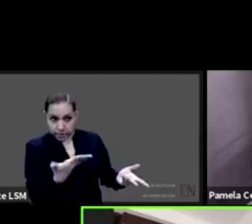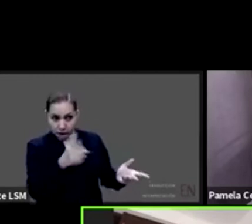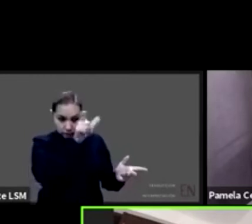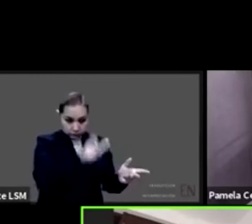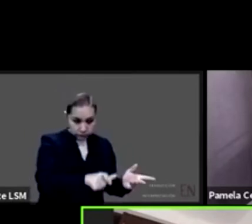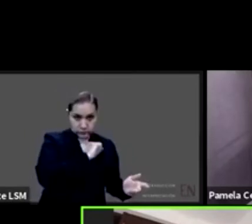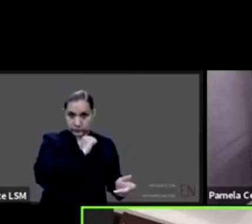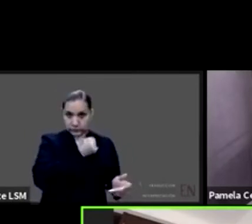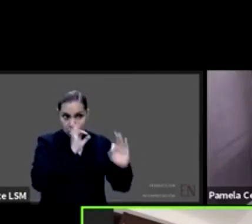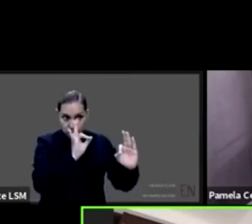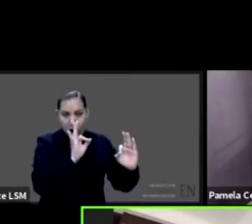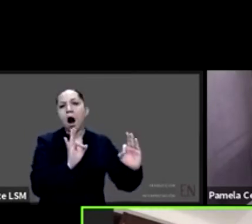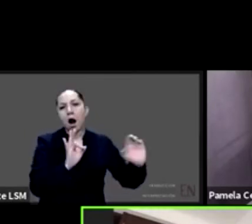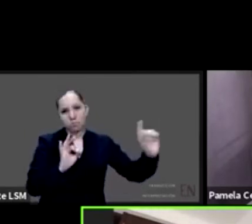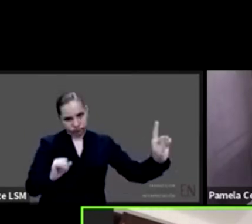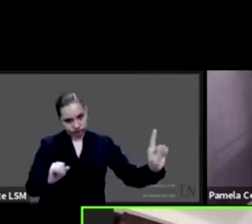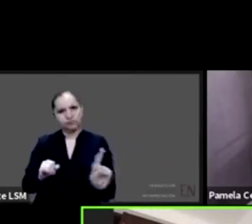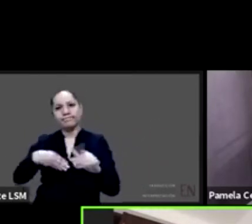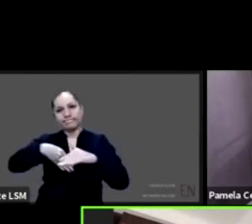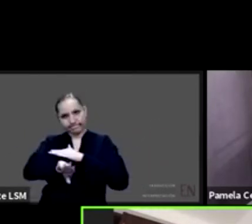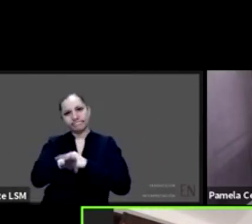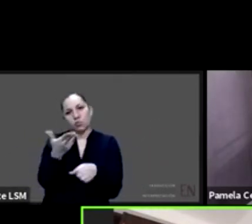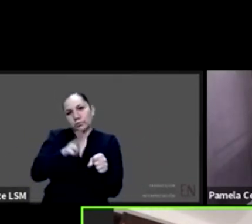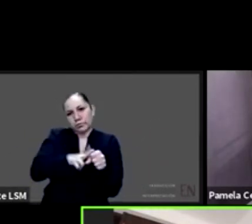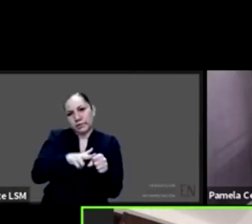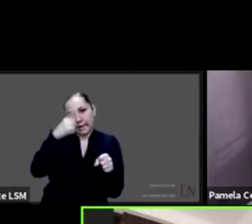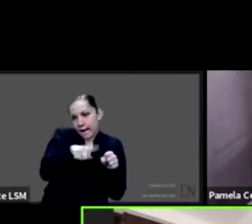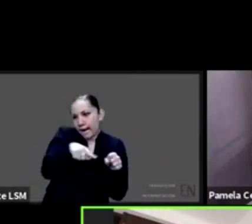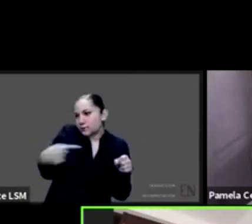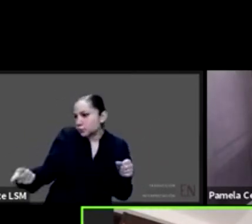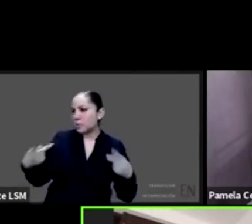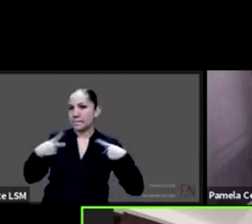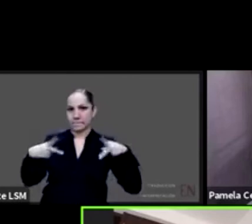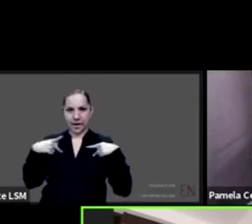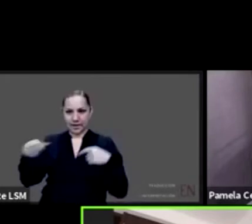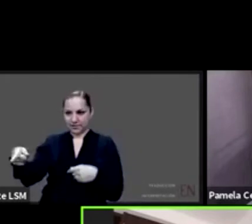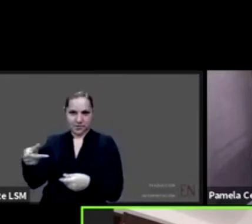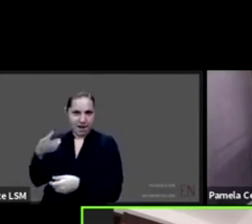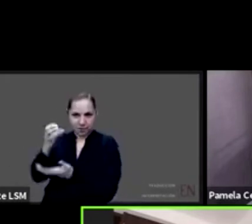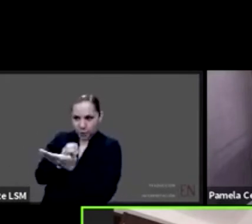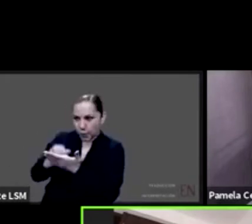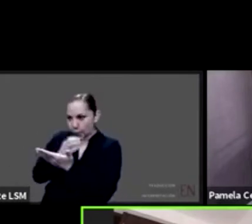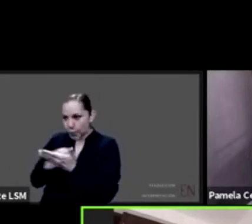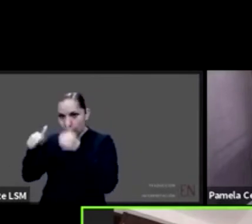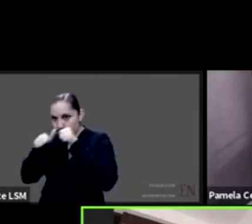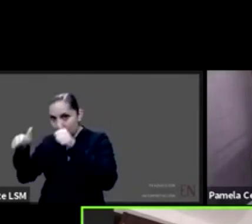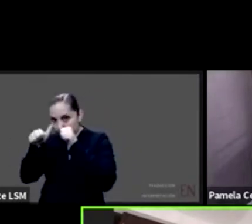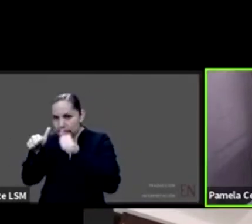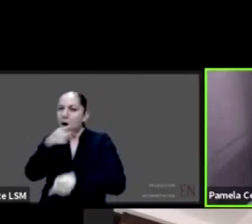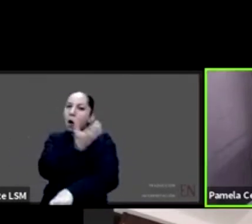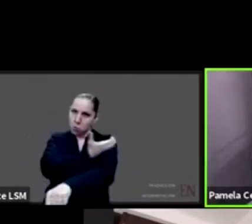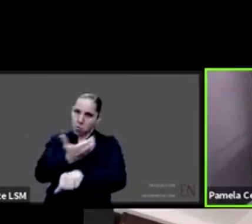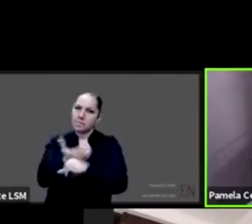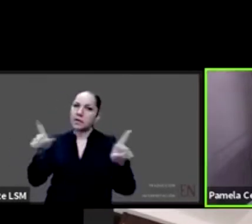para poder estar acompañando a la o el paciente durante este proceso hospitalario. Gracias,